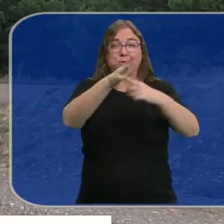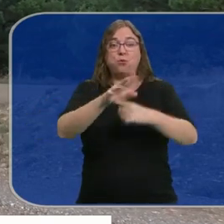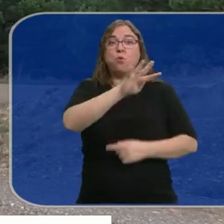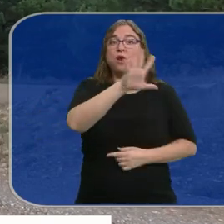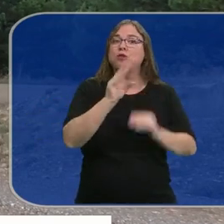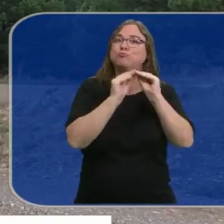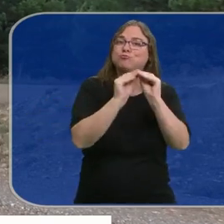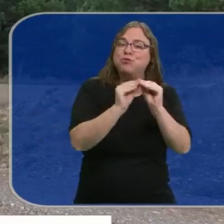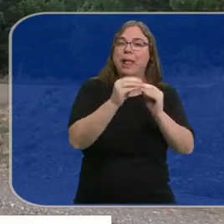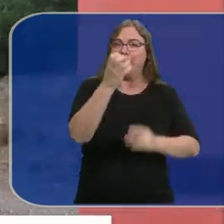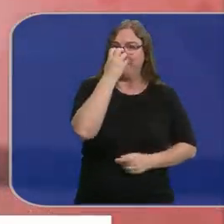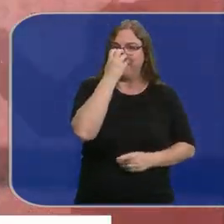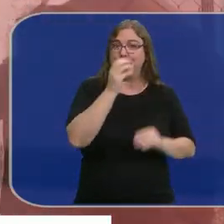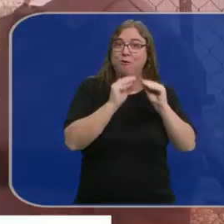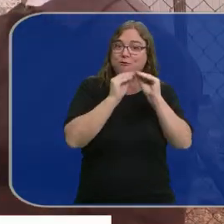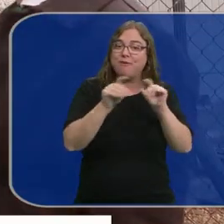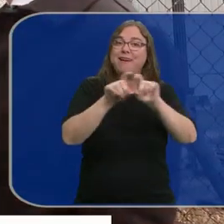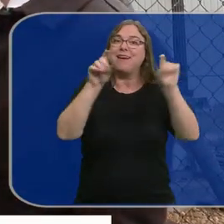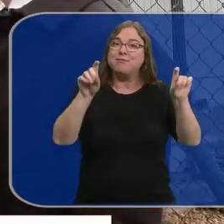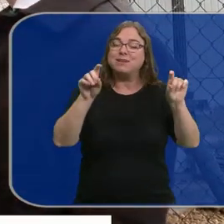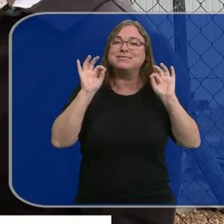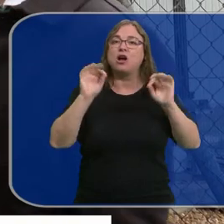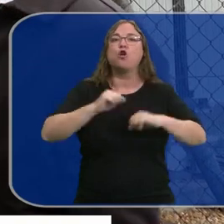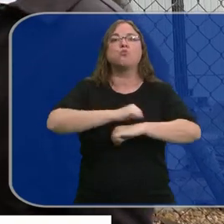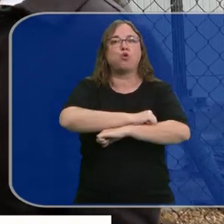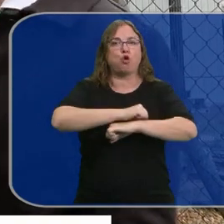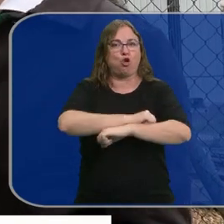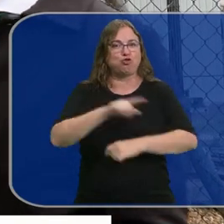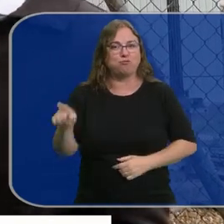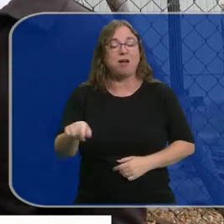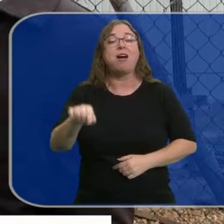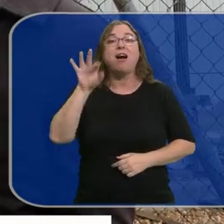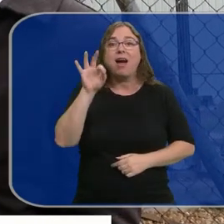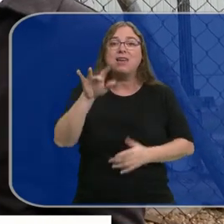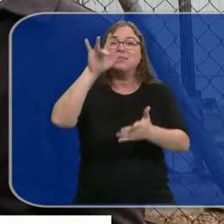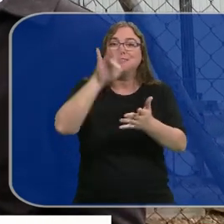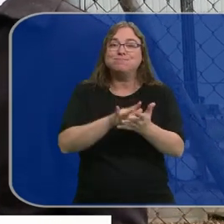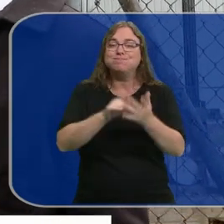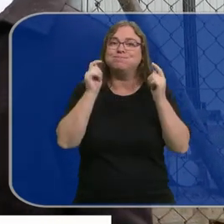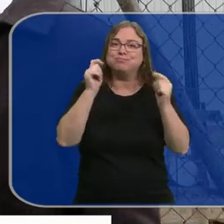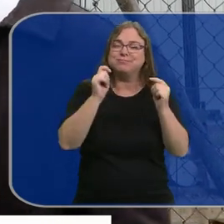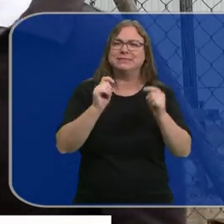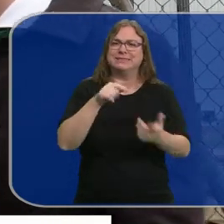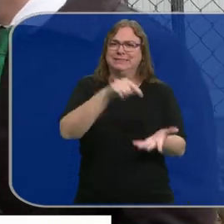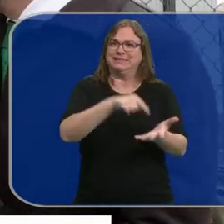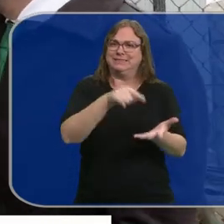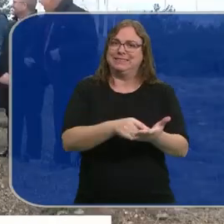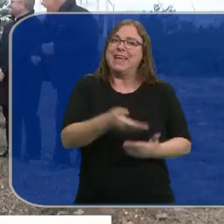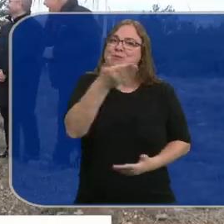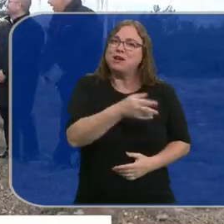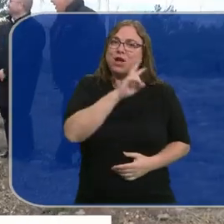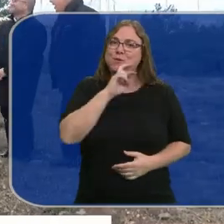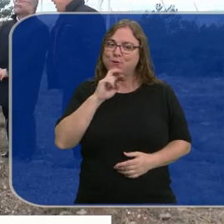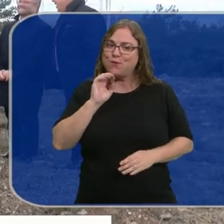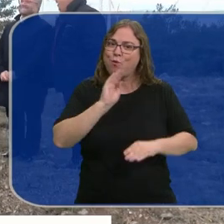Medina del Campo e instaladas por una empresa eléctrica del Burgo de Osma. Precisamente en este acto de conmemoración se ha reivindicado la importancia de mantener los